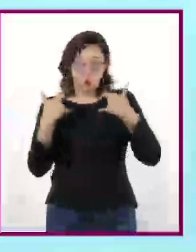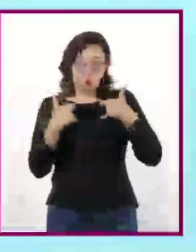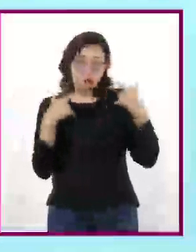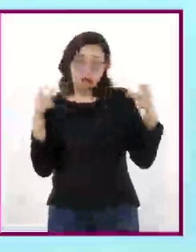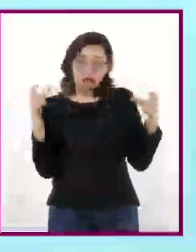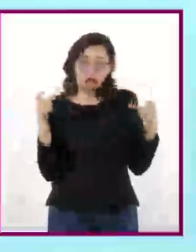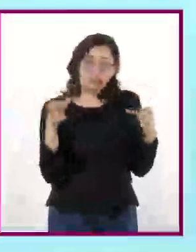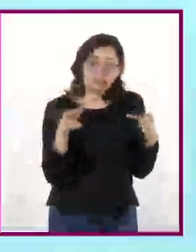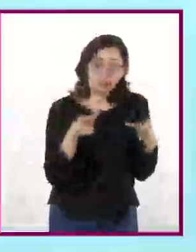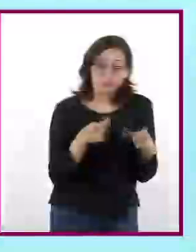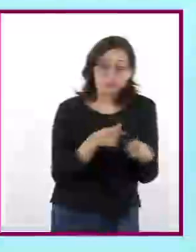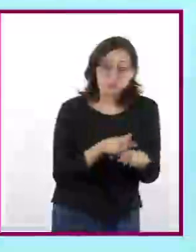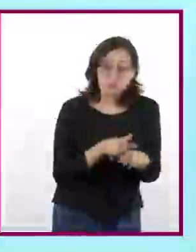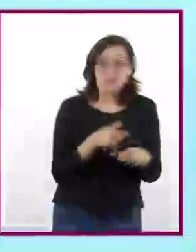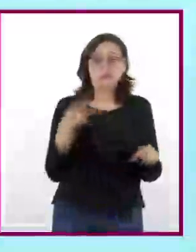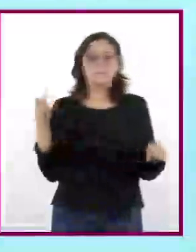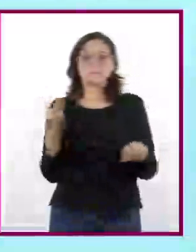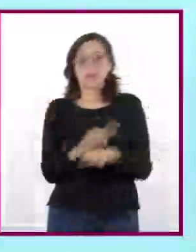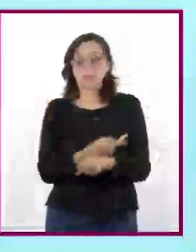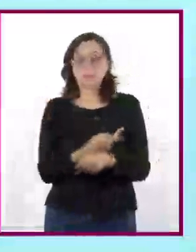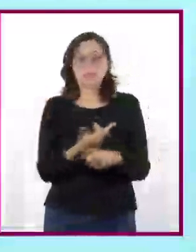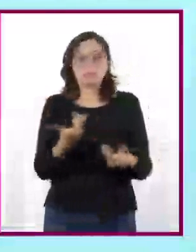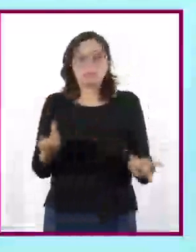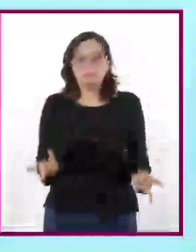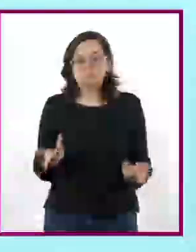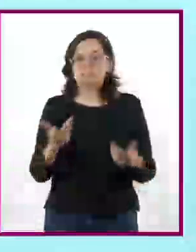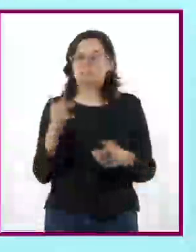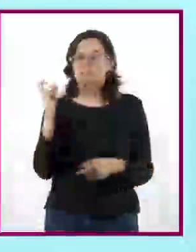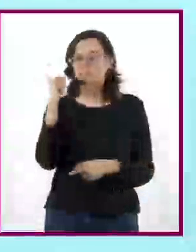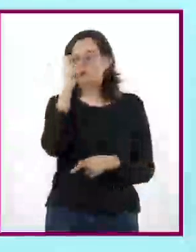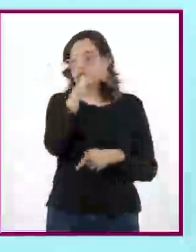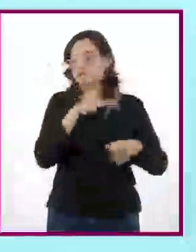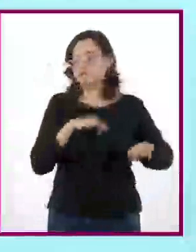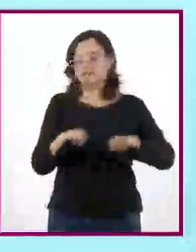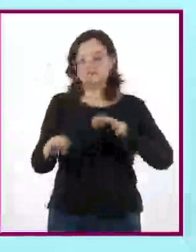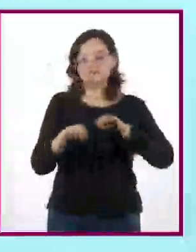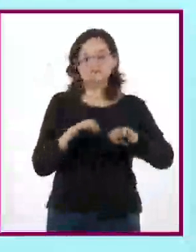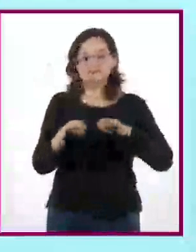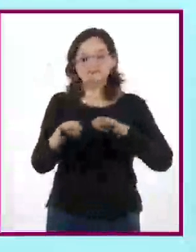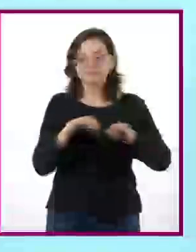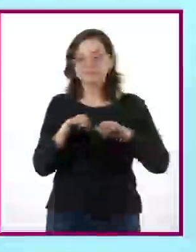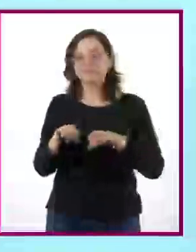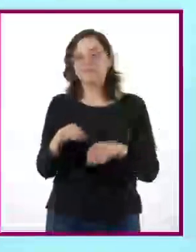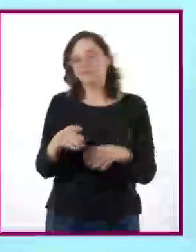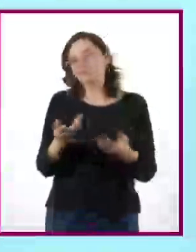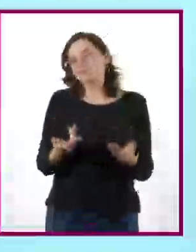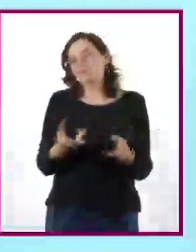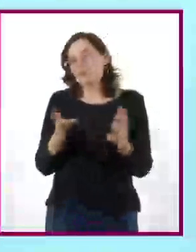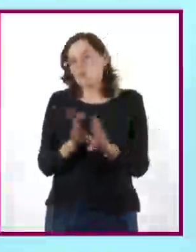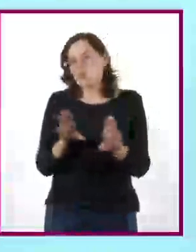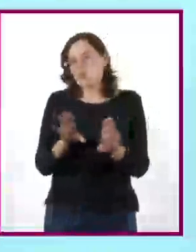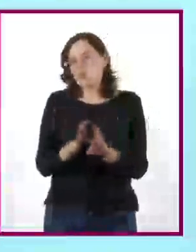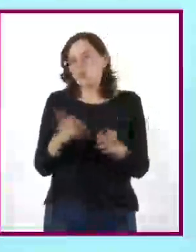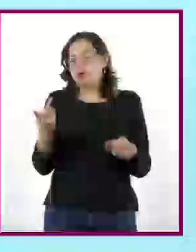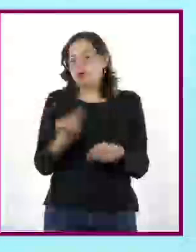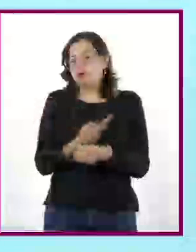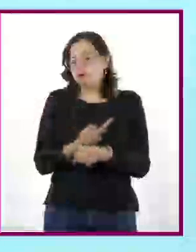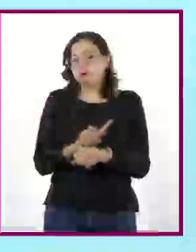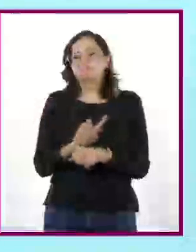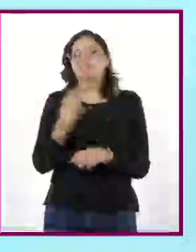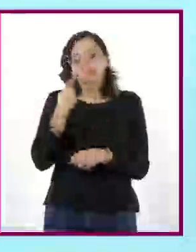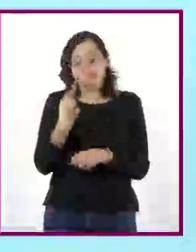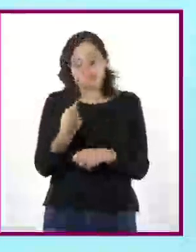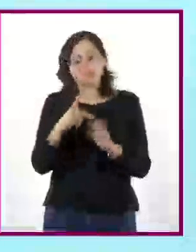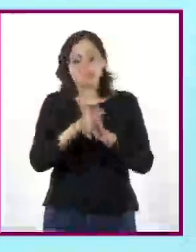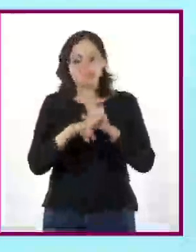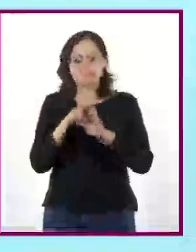disminución de la fuerza de trabajo. Veamos cuáles son algunos otros efectos del envejecimiento demográfico en la